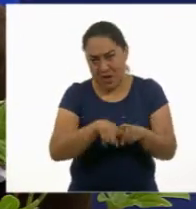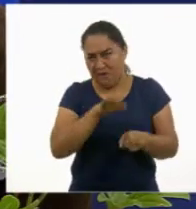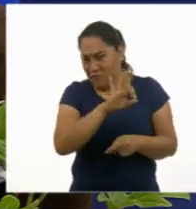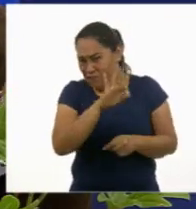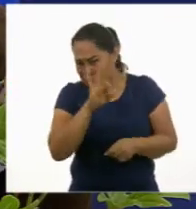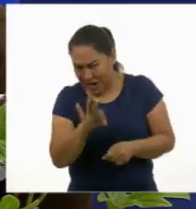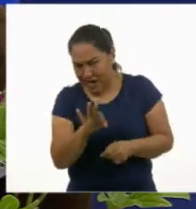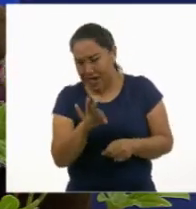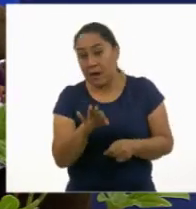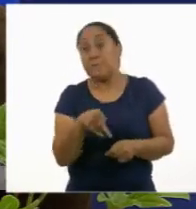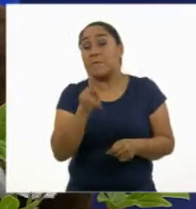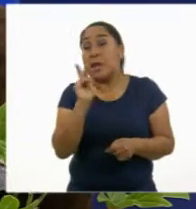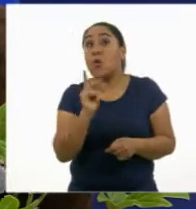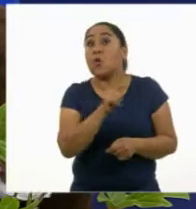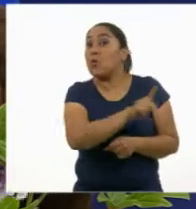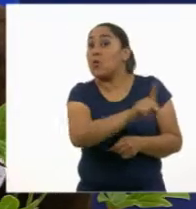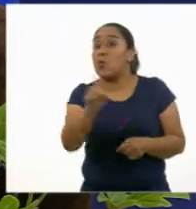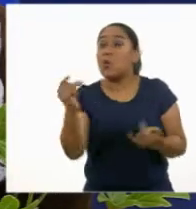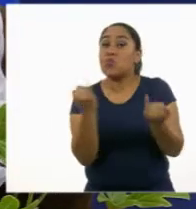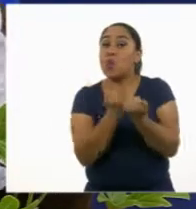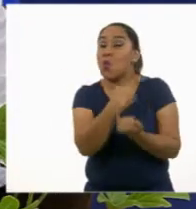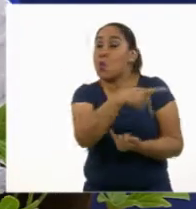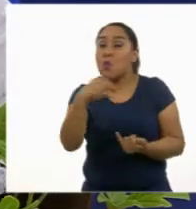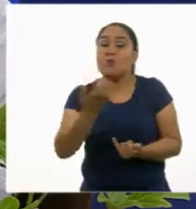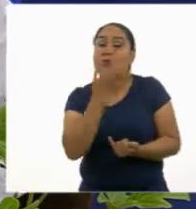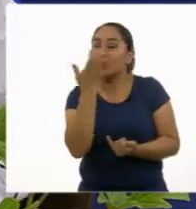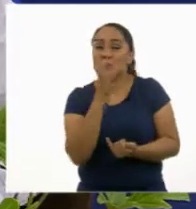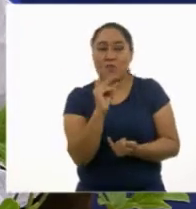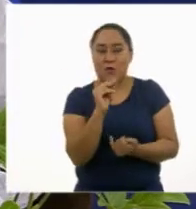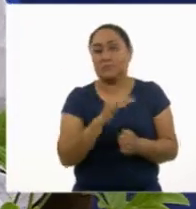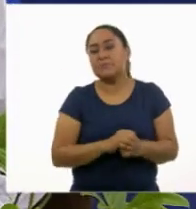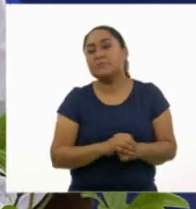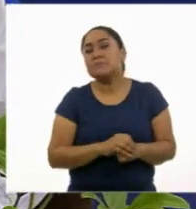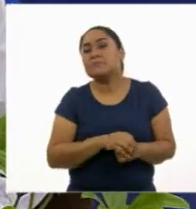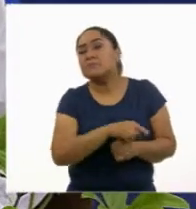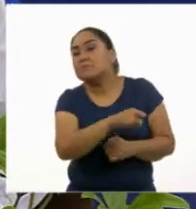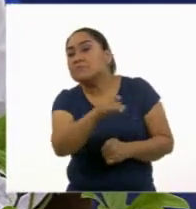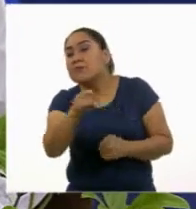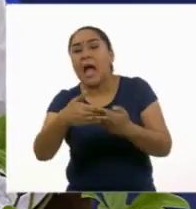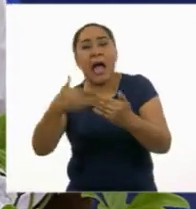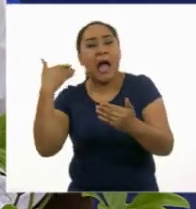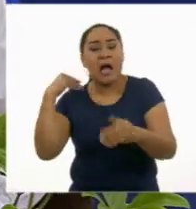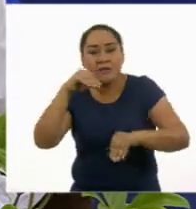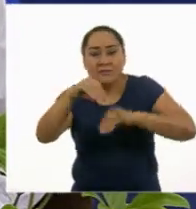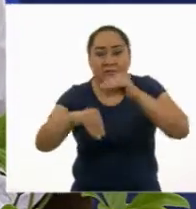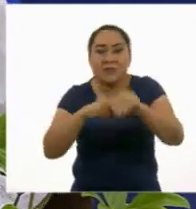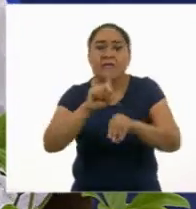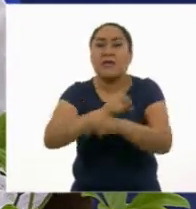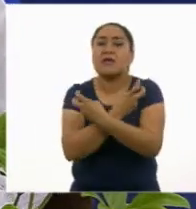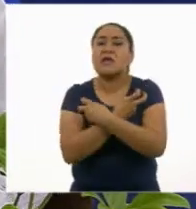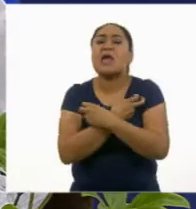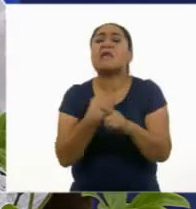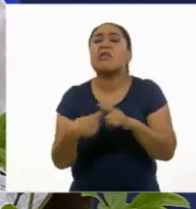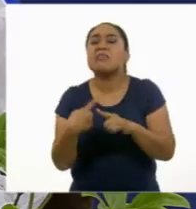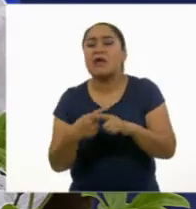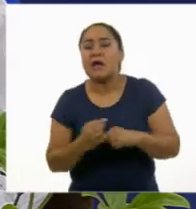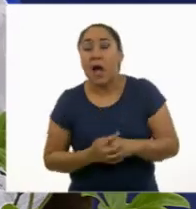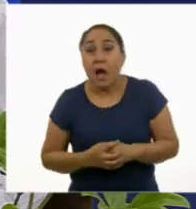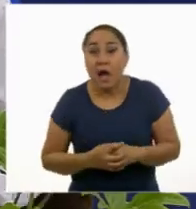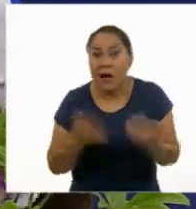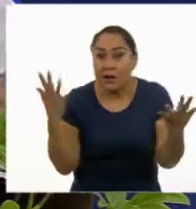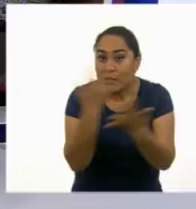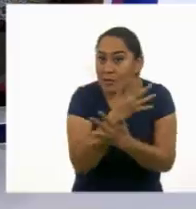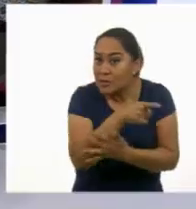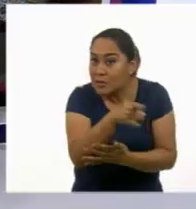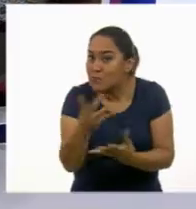todas las personas lo hacen por igual. Ahí en casa levanten su mano. ¿Quién puso una ofrenda? Uy, sí, bastantes niños y niños.